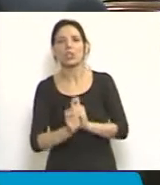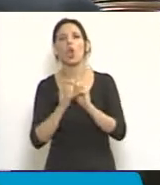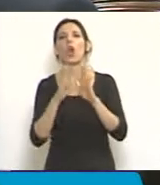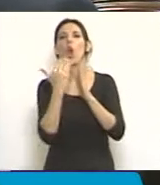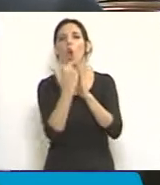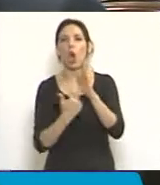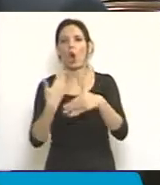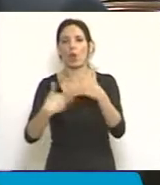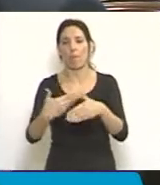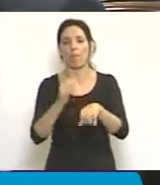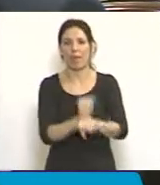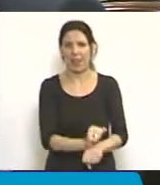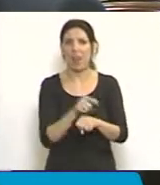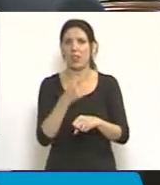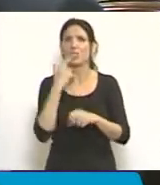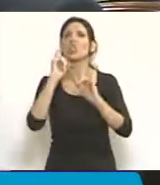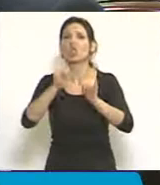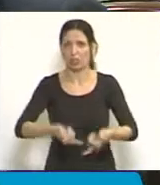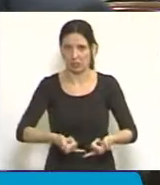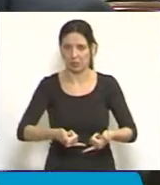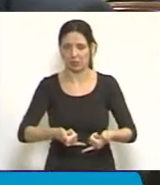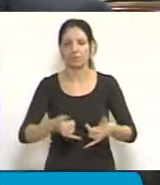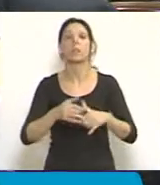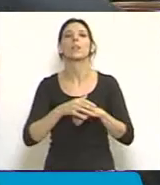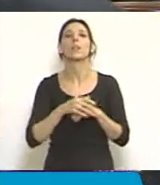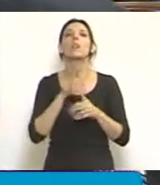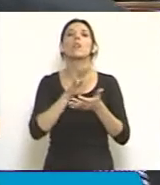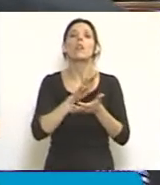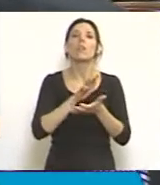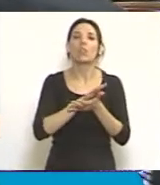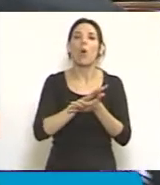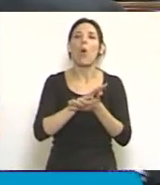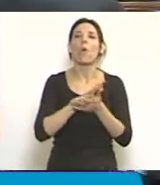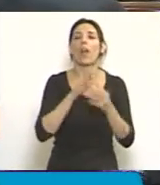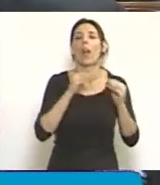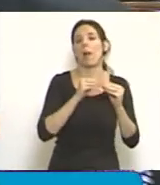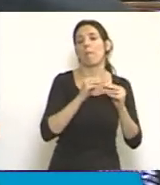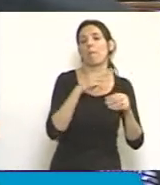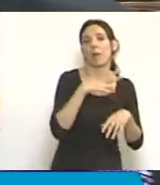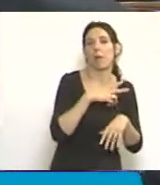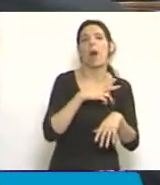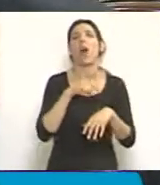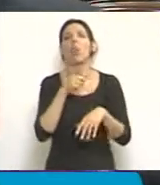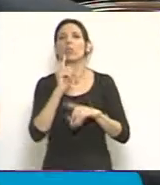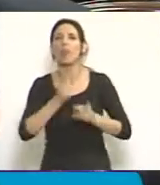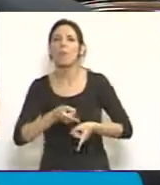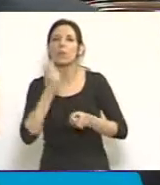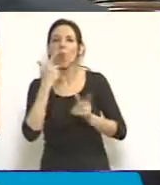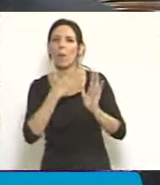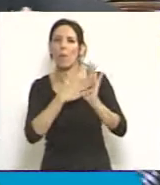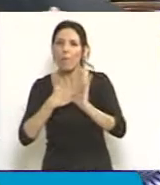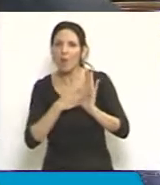extinción de la acción penal, iniciación de oficio y acciones privadas y suspensión del juez a prueba, porque nos parece coherente